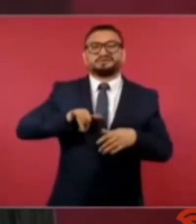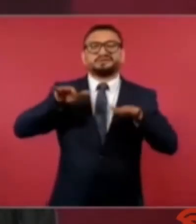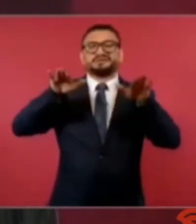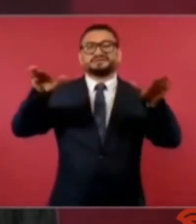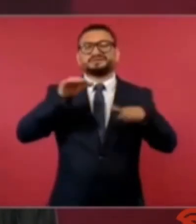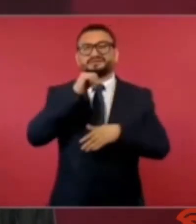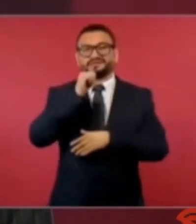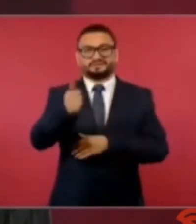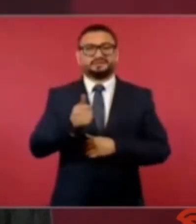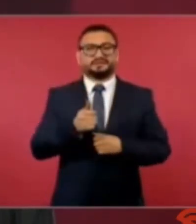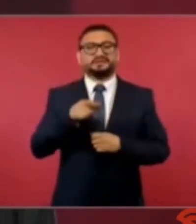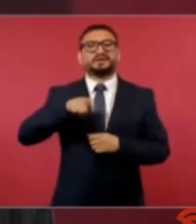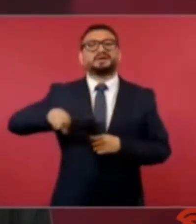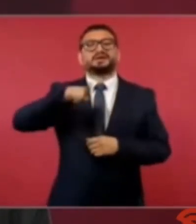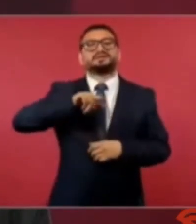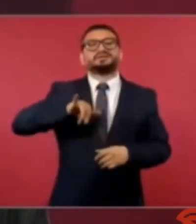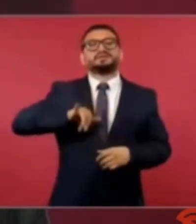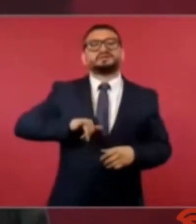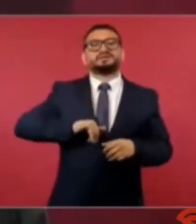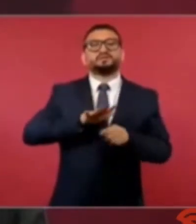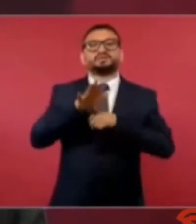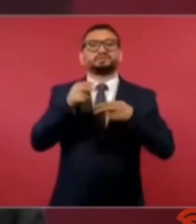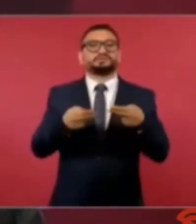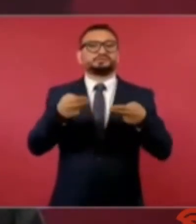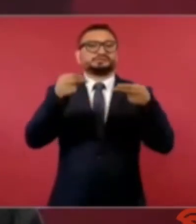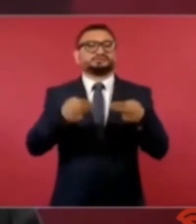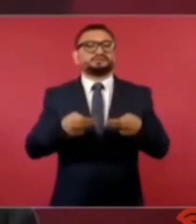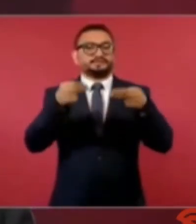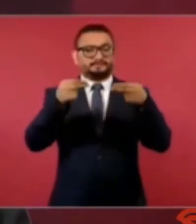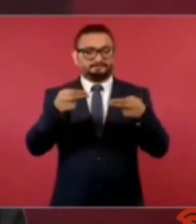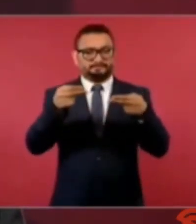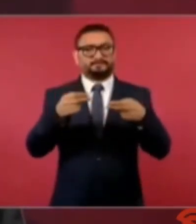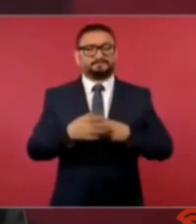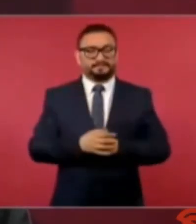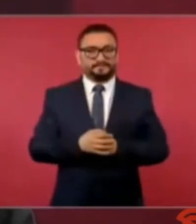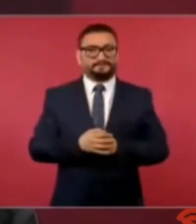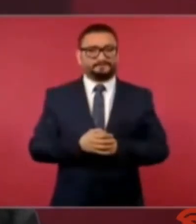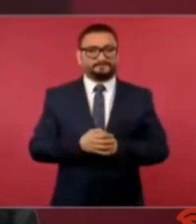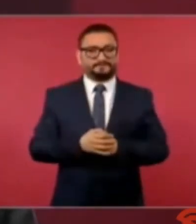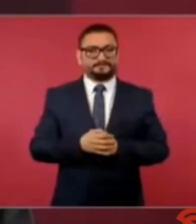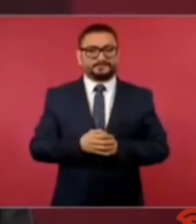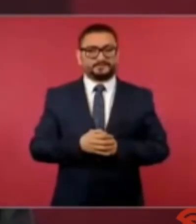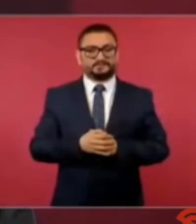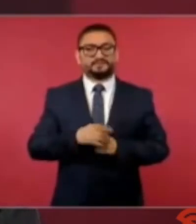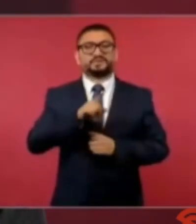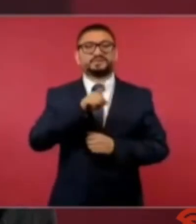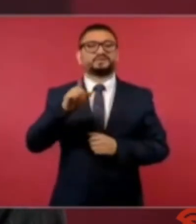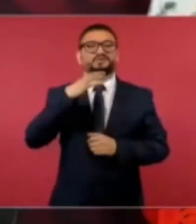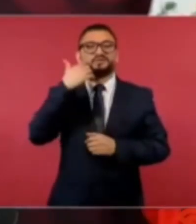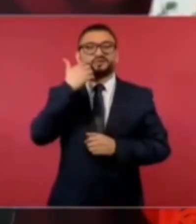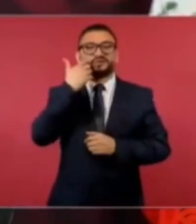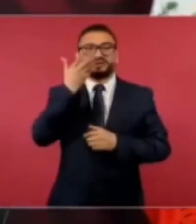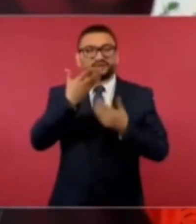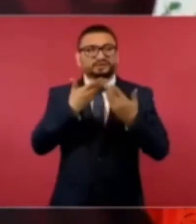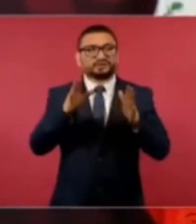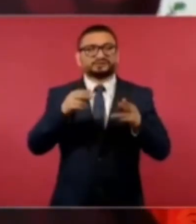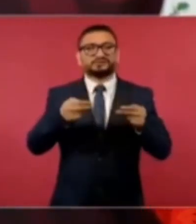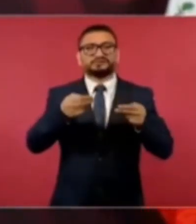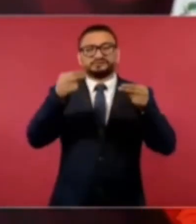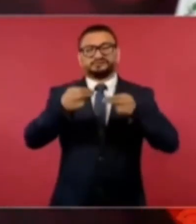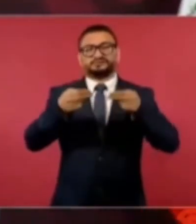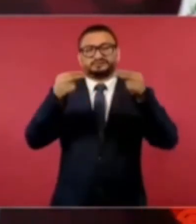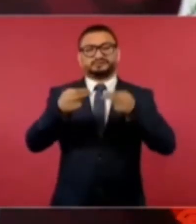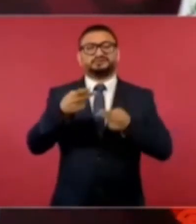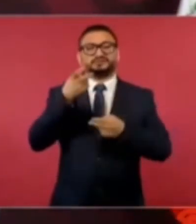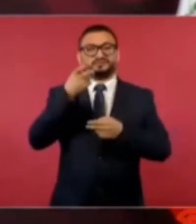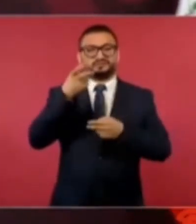les interesaban los negocios que se iban a generar con el aeropuerto